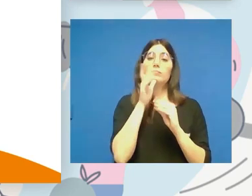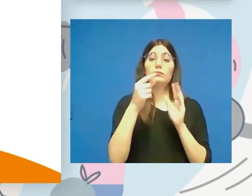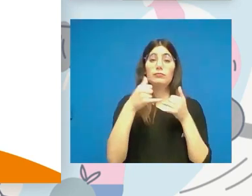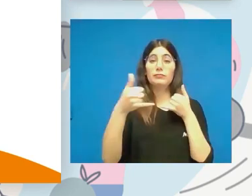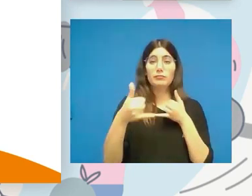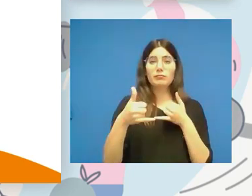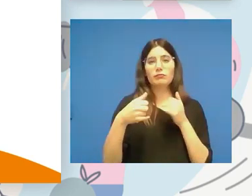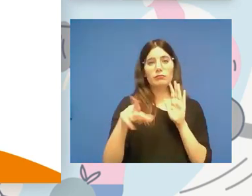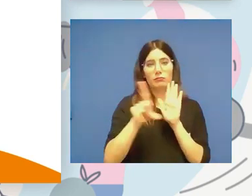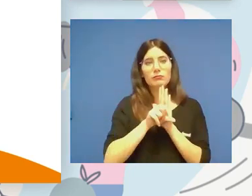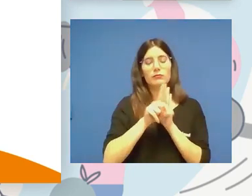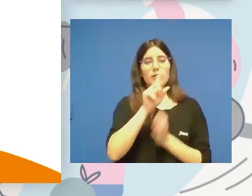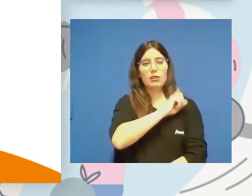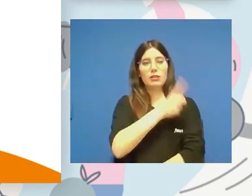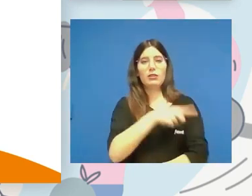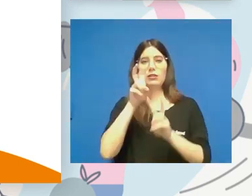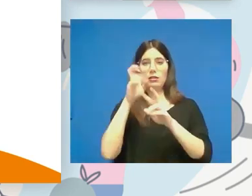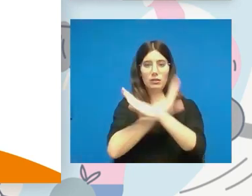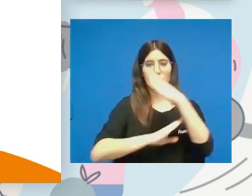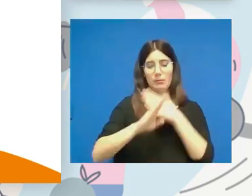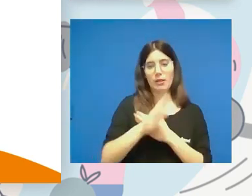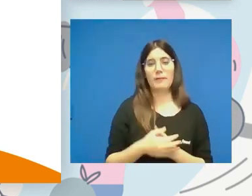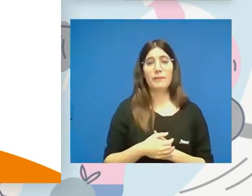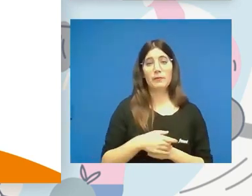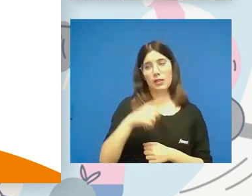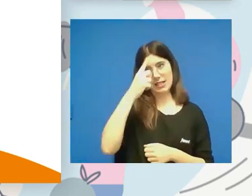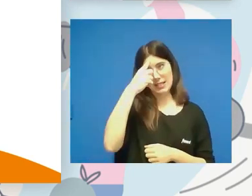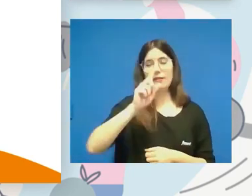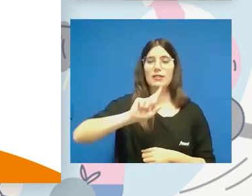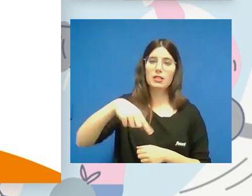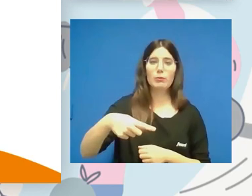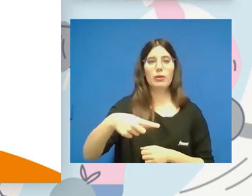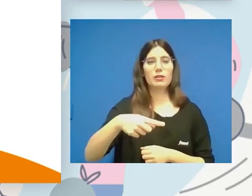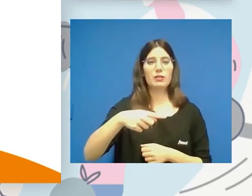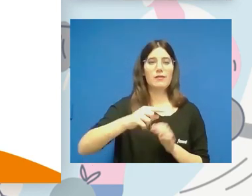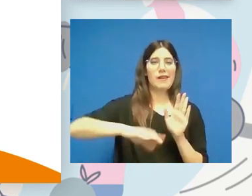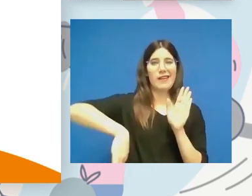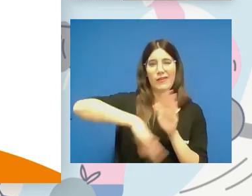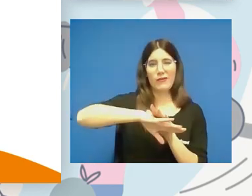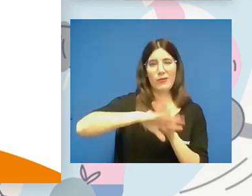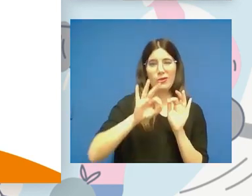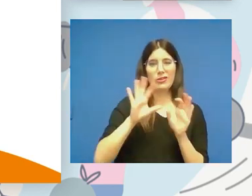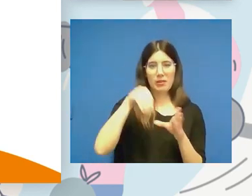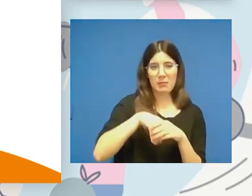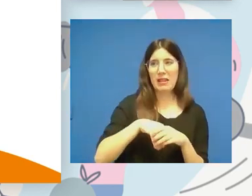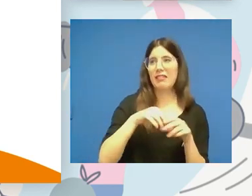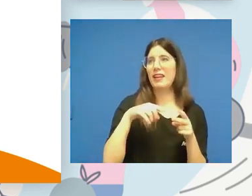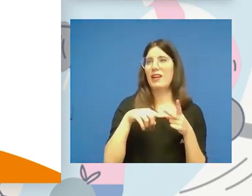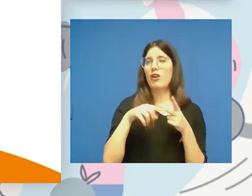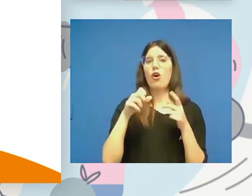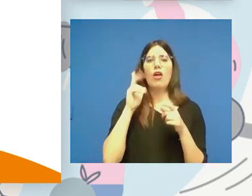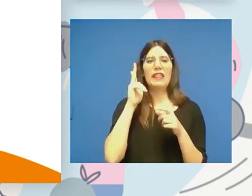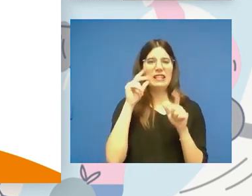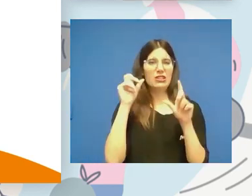relacionadas con la discapacidad. Bueno, ya sabéis que luego se mete el fútbol por medio, se meten los derechos de televisión y